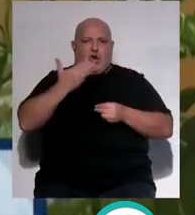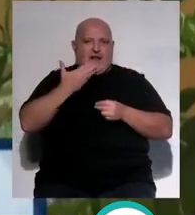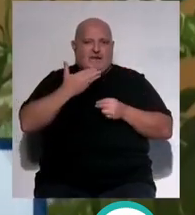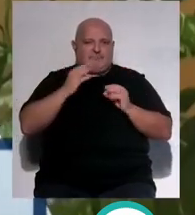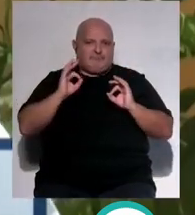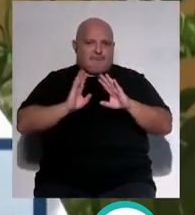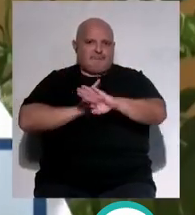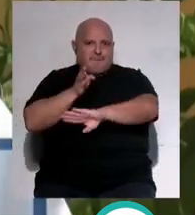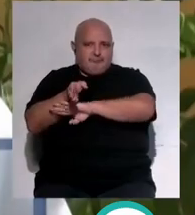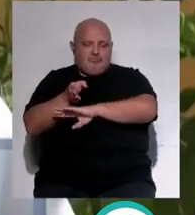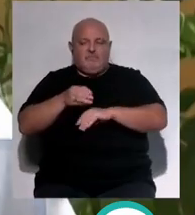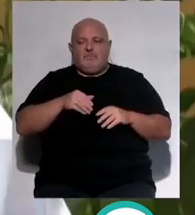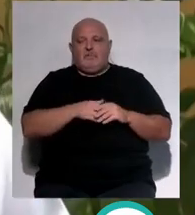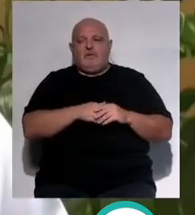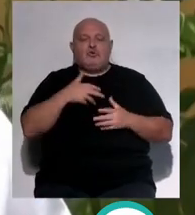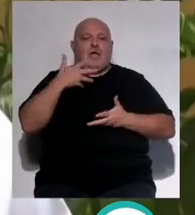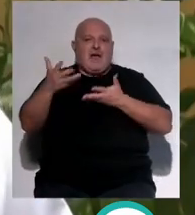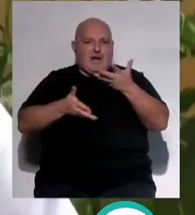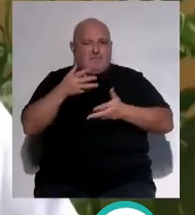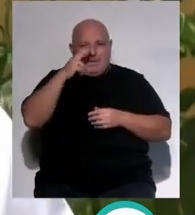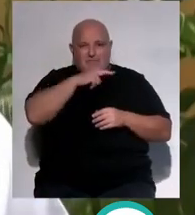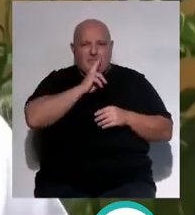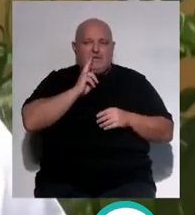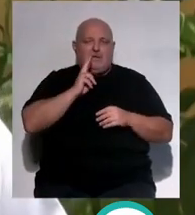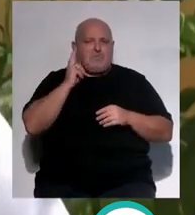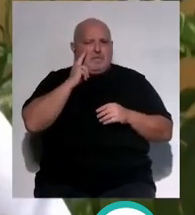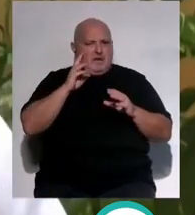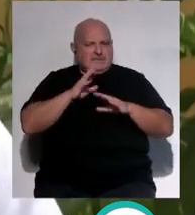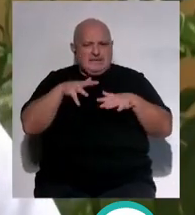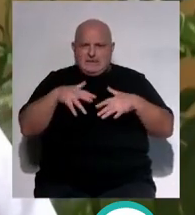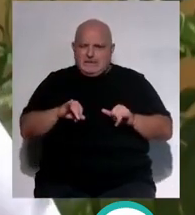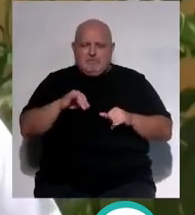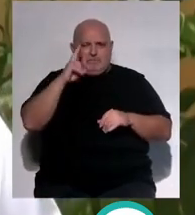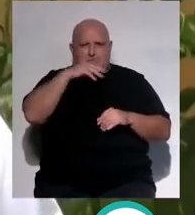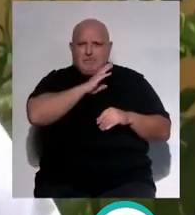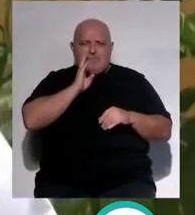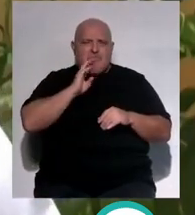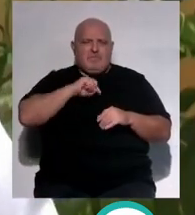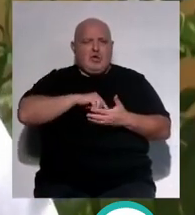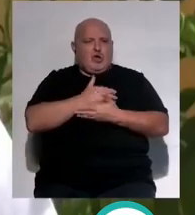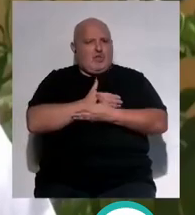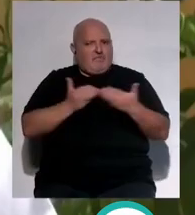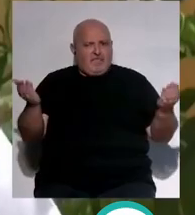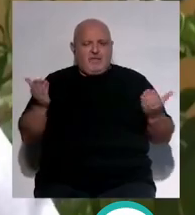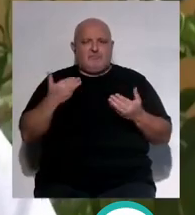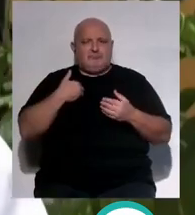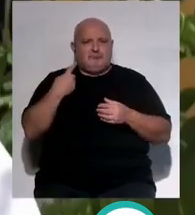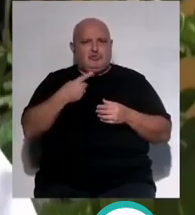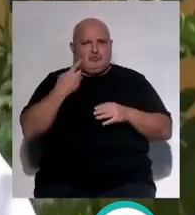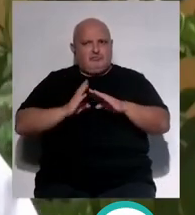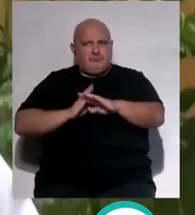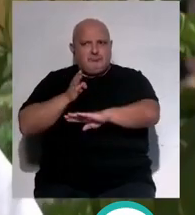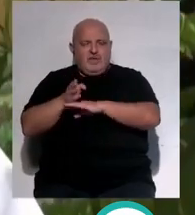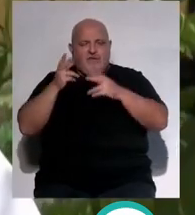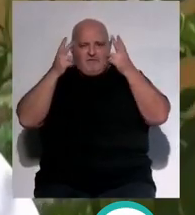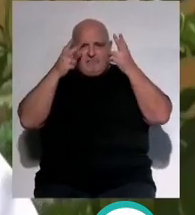enfermeras de pediatría. Yo animo a que los padres no tengan miedo, a que las mamás y los papás tengan confianza que vamos a ir nosotras, vamos a